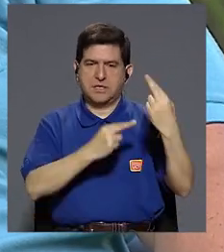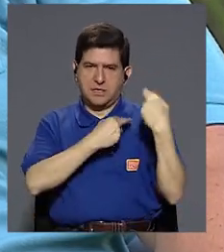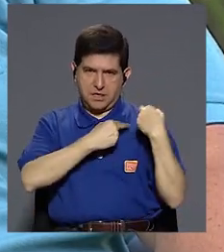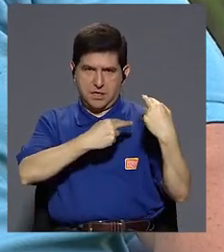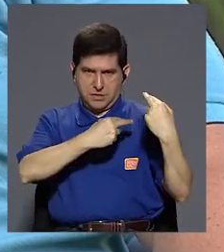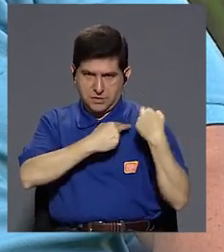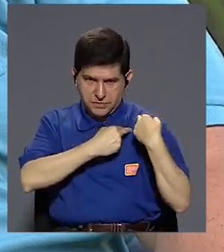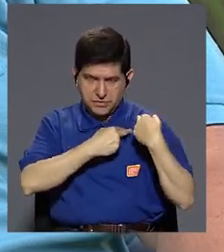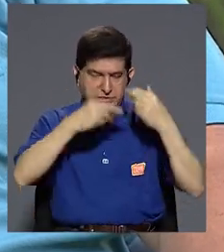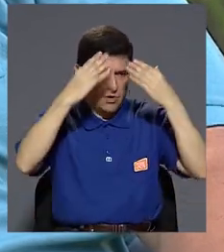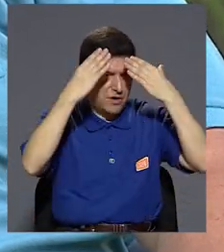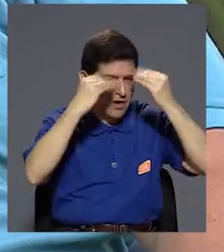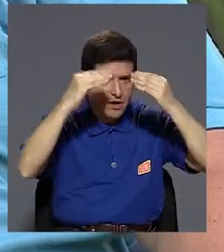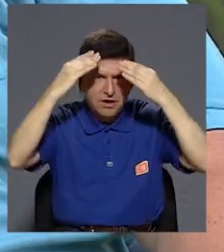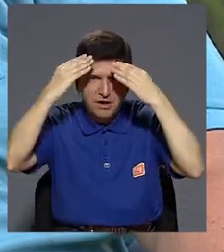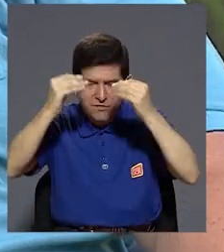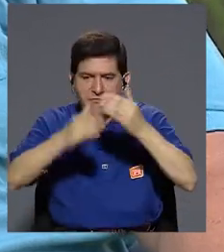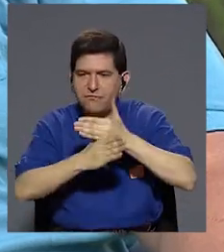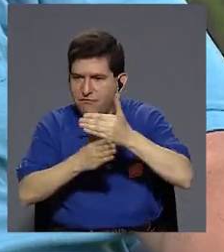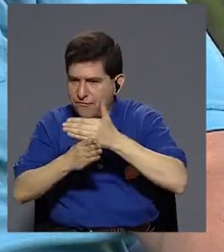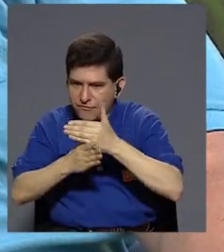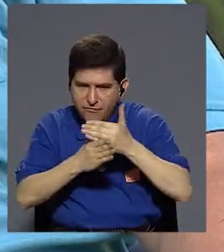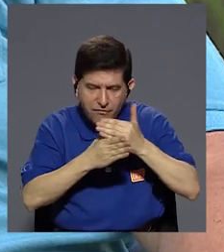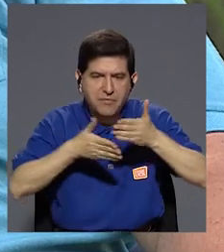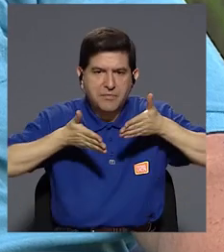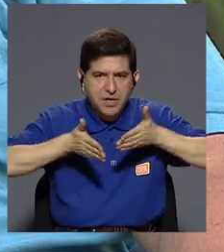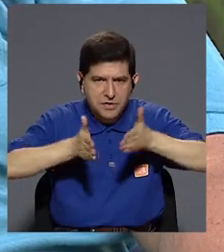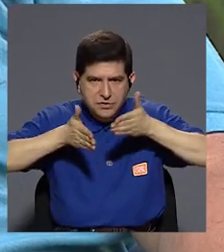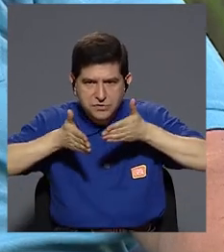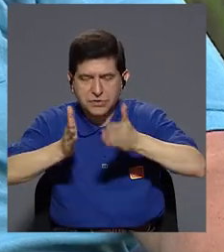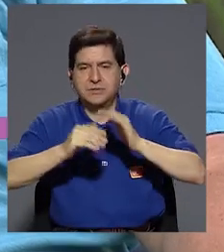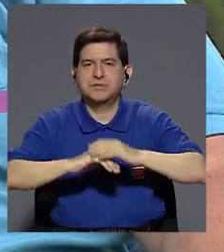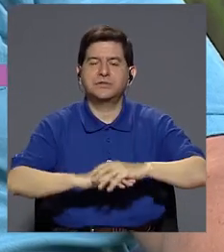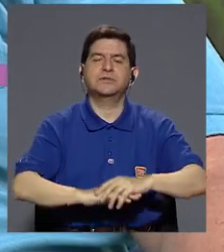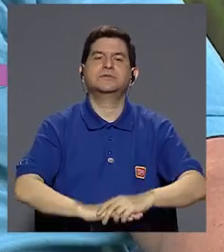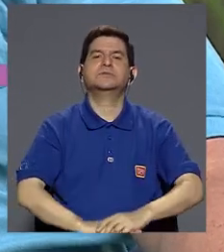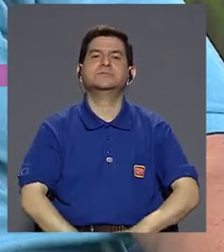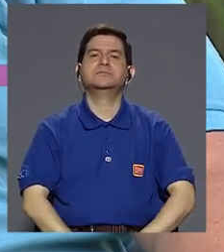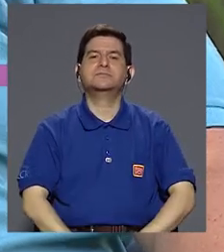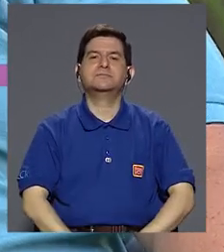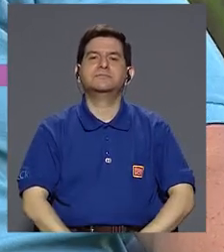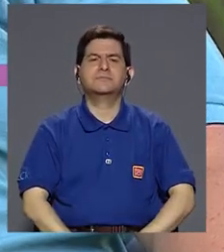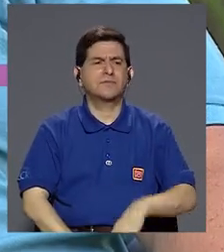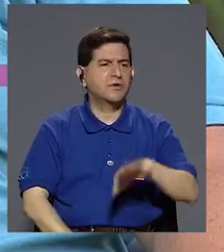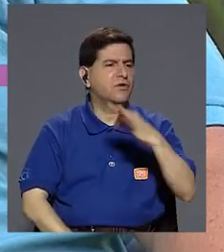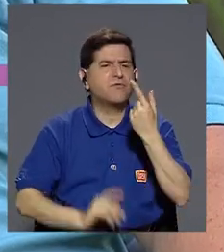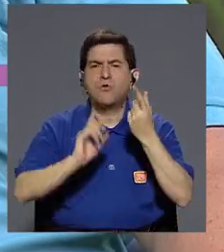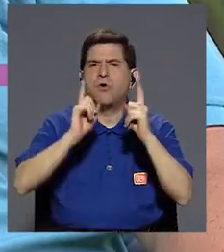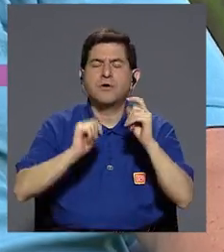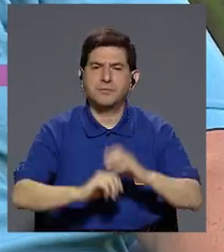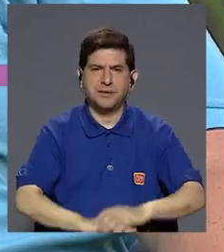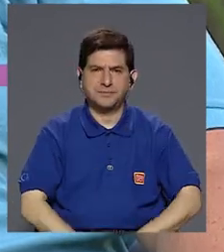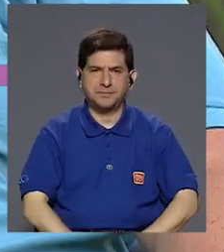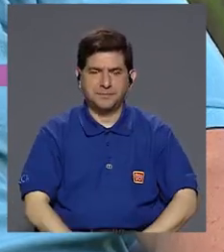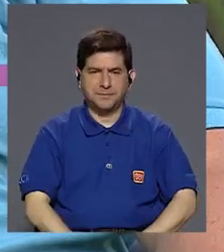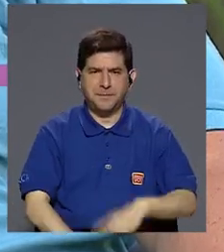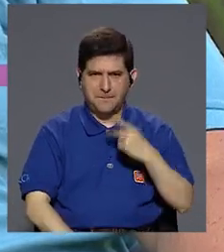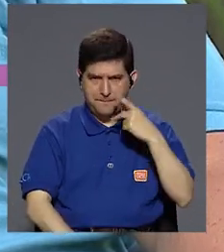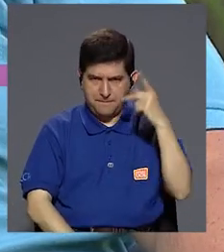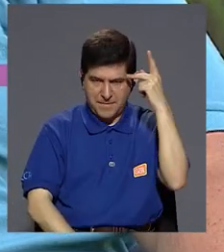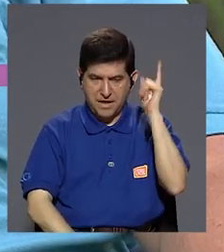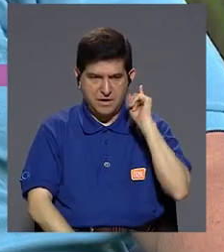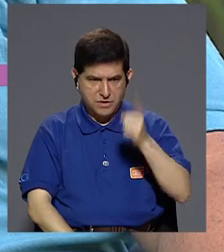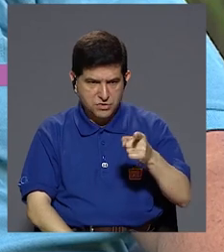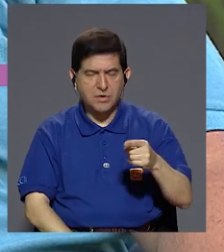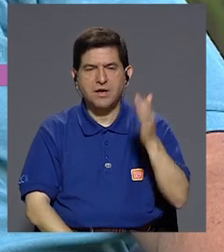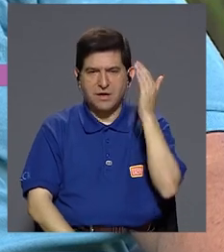responsable con la información que compartimos de nuestros hijos y de nuestras hijas. ¿De qué manera? Bueno, papás y